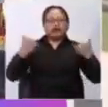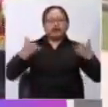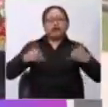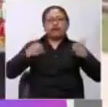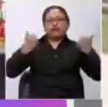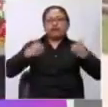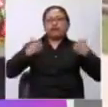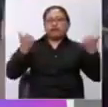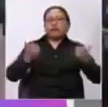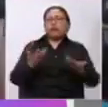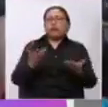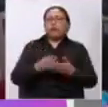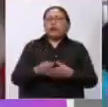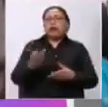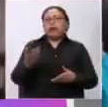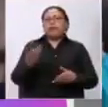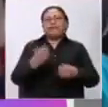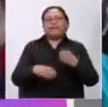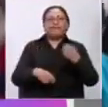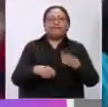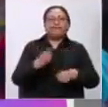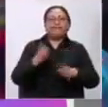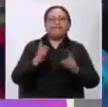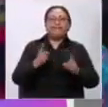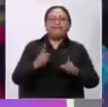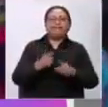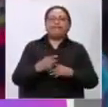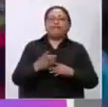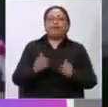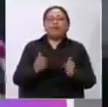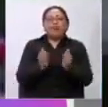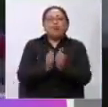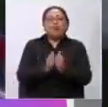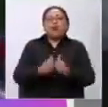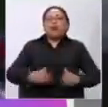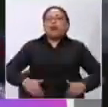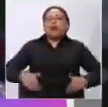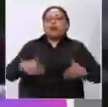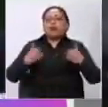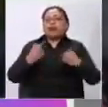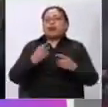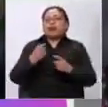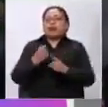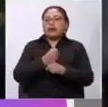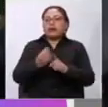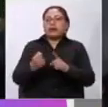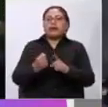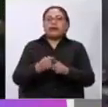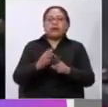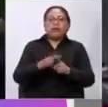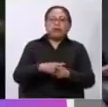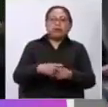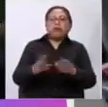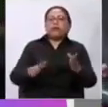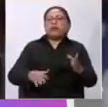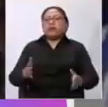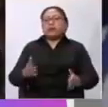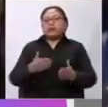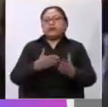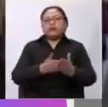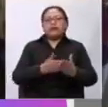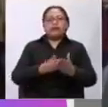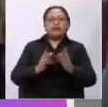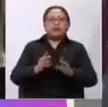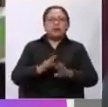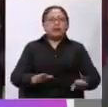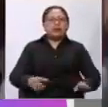muchos casos, todos sabemos, han estado conviviendo con sus agresores sin posibilidad de salir, sin una política alternativa para poder